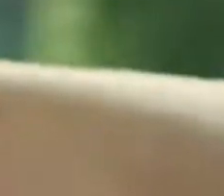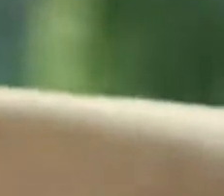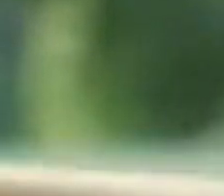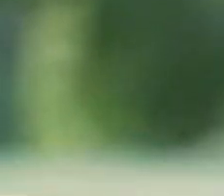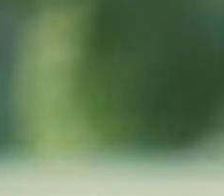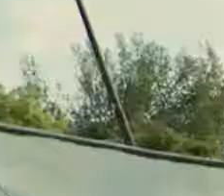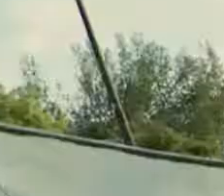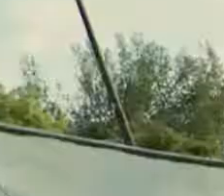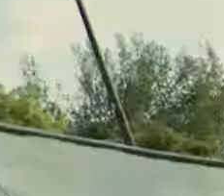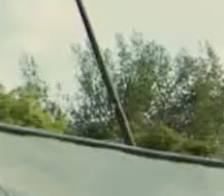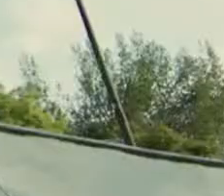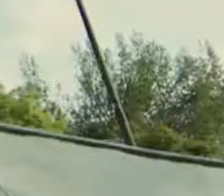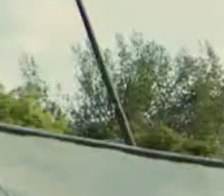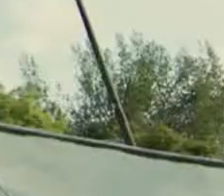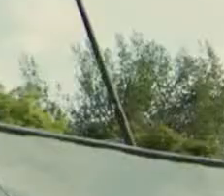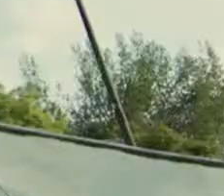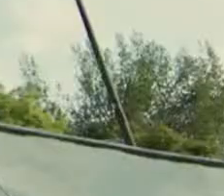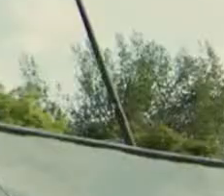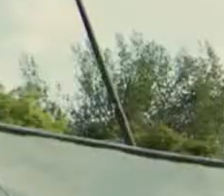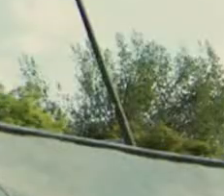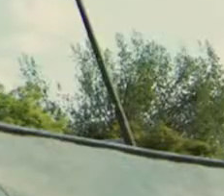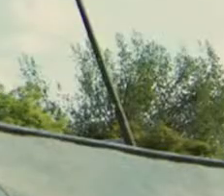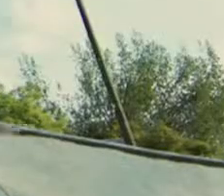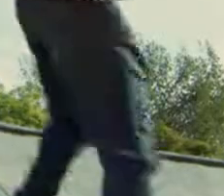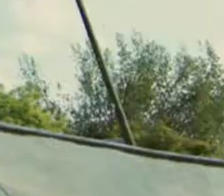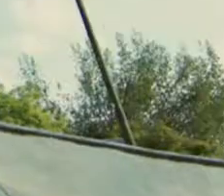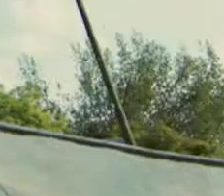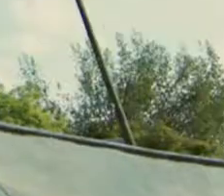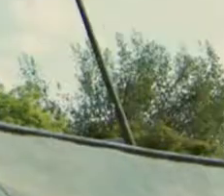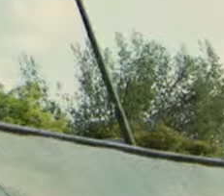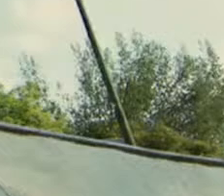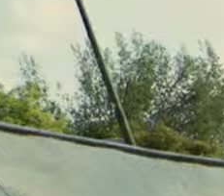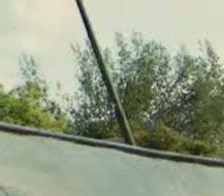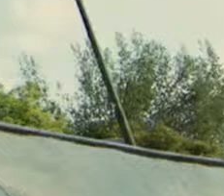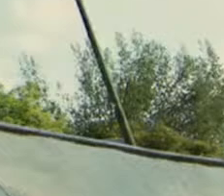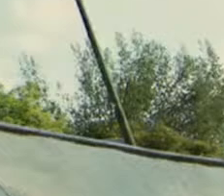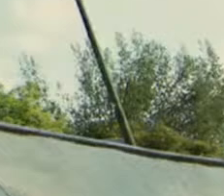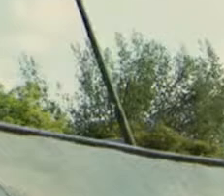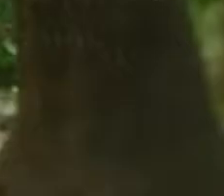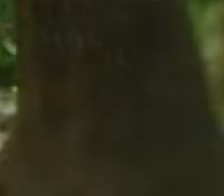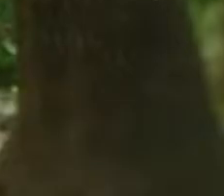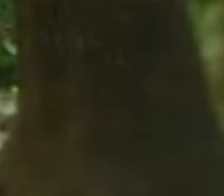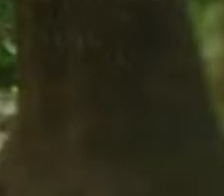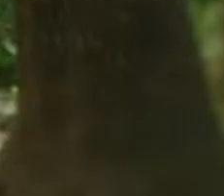necesitas ayuda, llama a la Línea de la Vida, 800-911-2000.